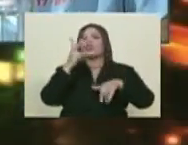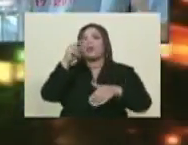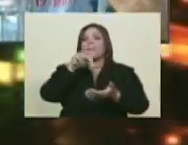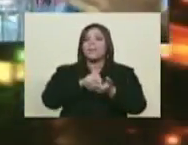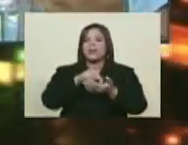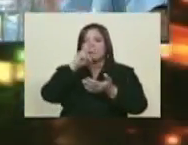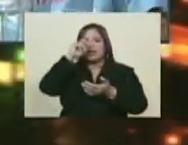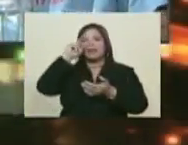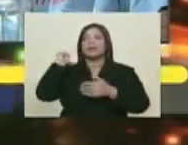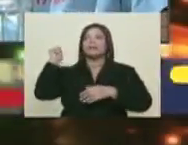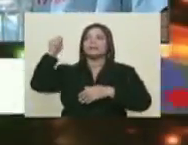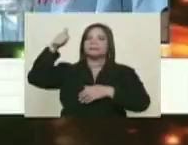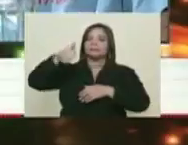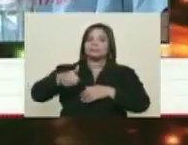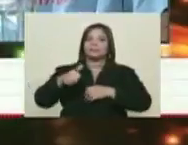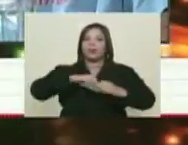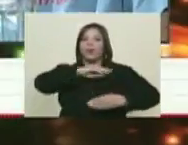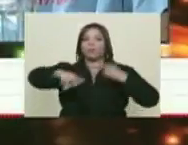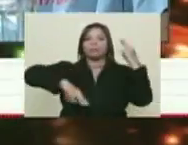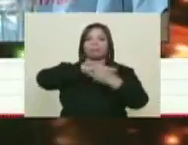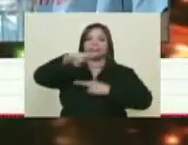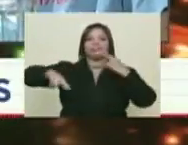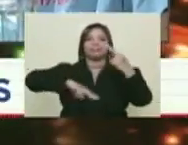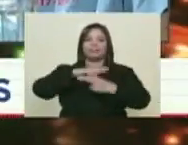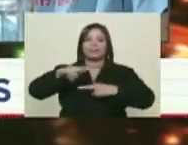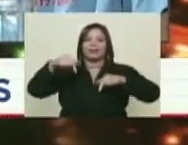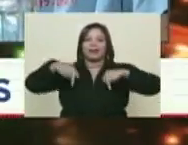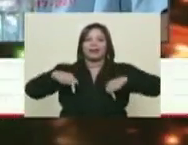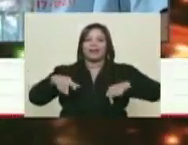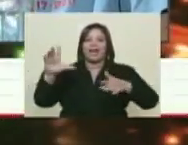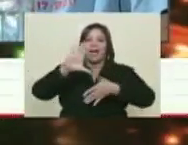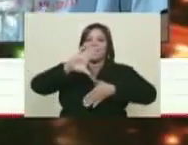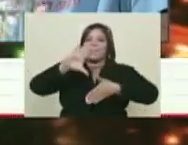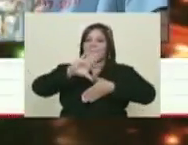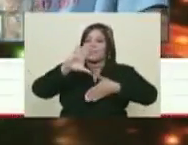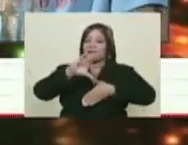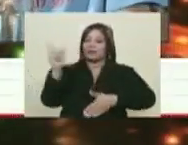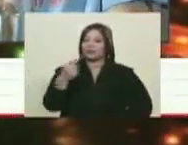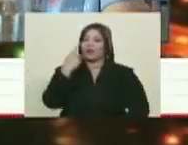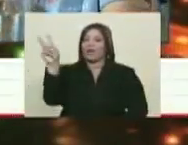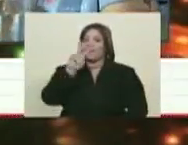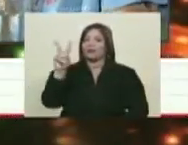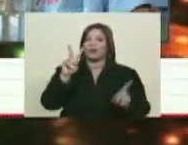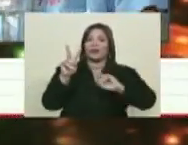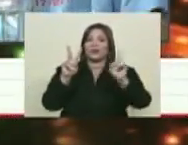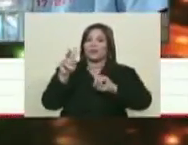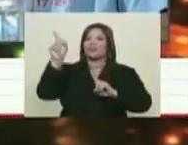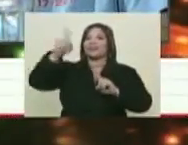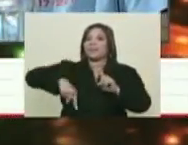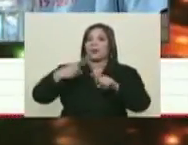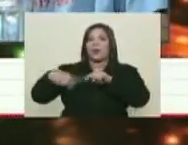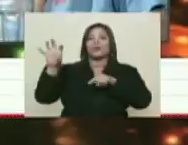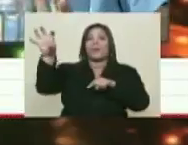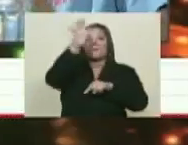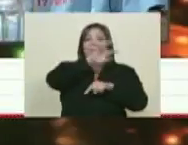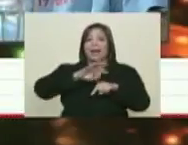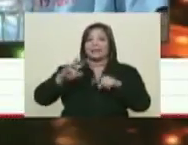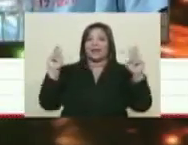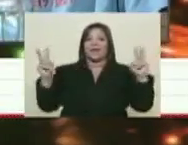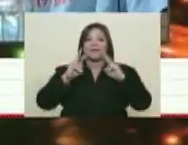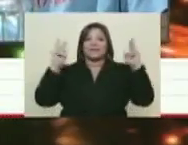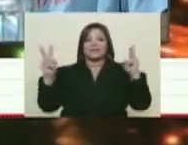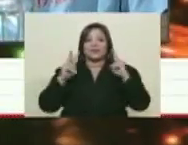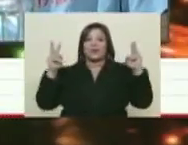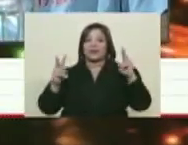Y lo que viene a ser el huracán revolucionario en nuestra América, no solamente en Venezuela, sino marca la pauta en los otros países, las victorias de la